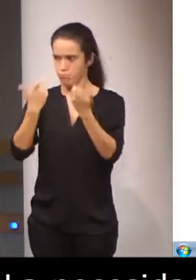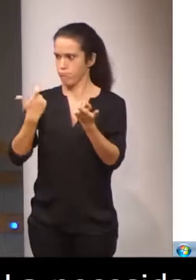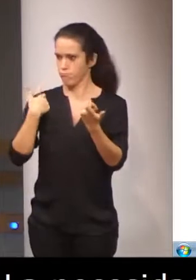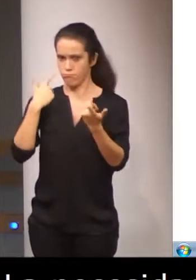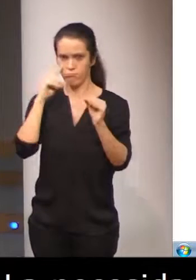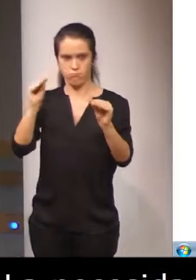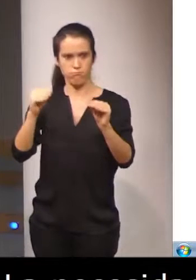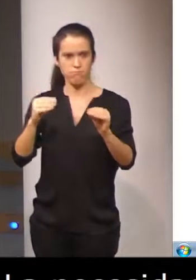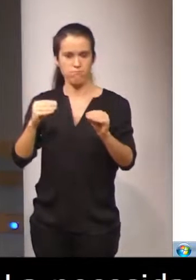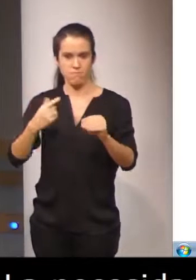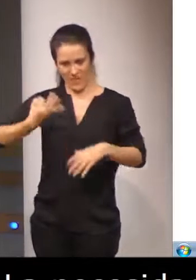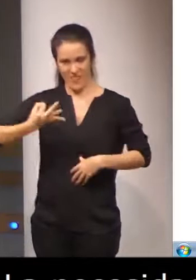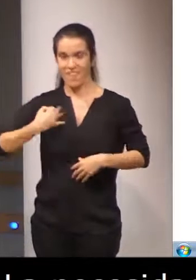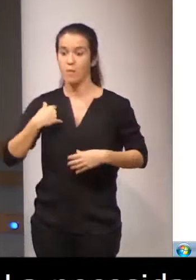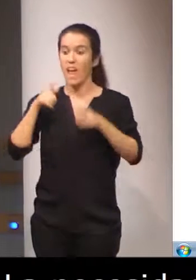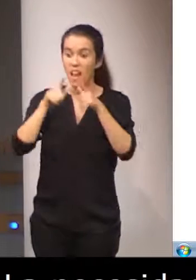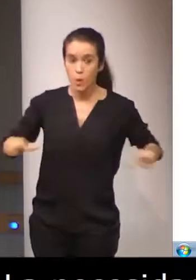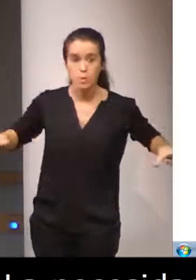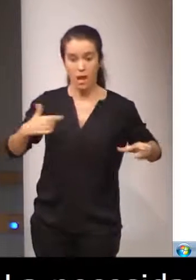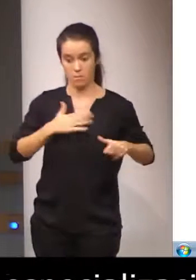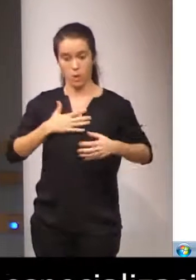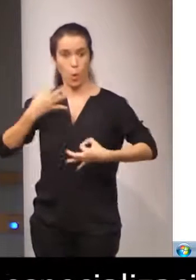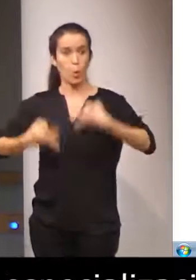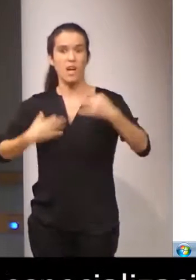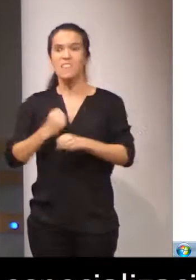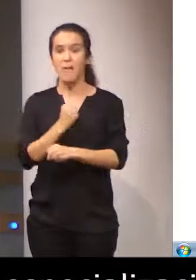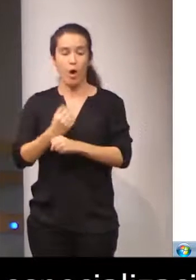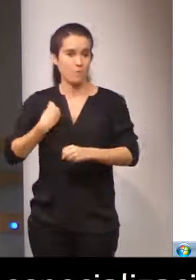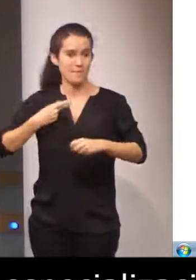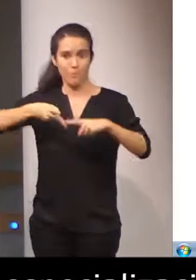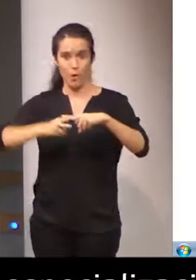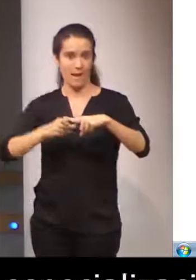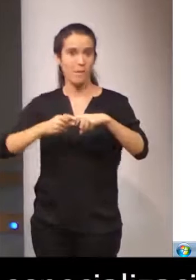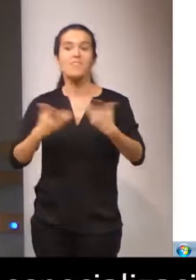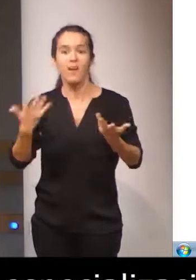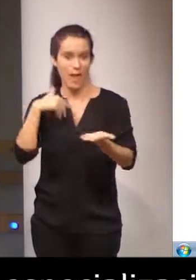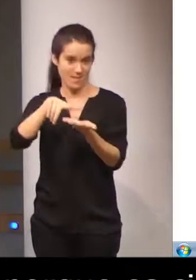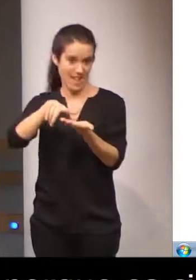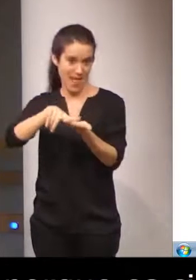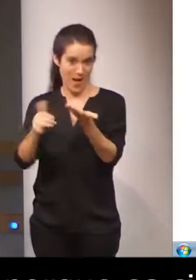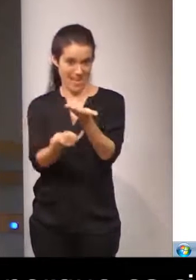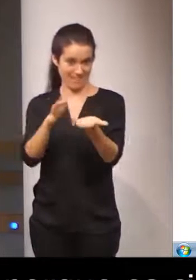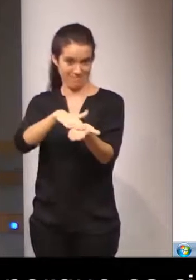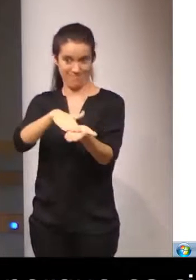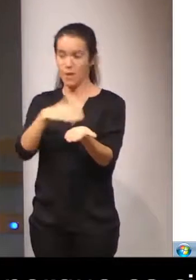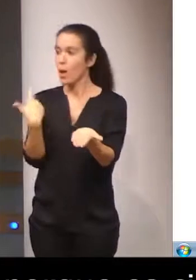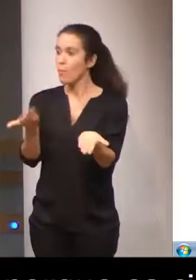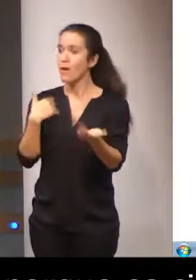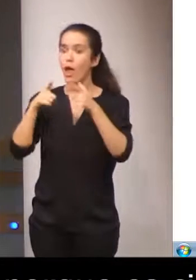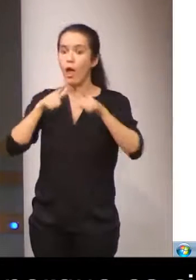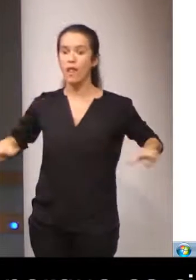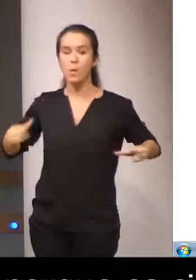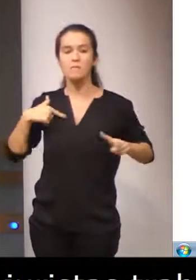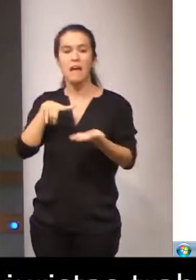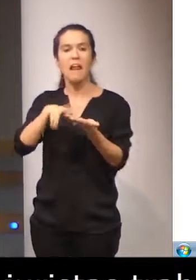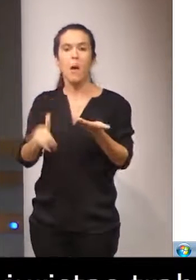es cierto que los lingüistas y los juristas trabajamos con la misma herramienta, el lenguaje. Pero para los lingüistas el lenguaje